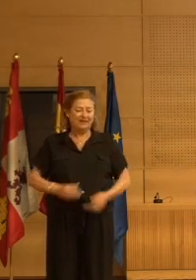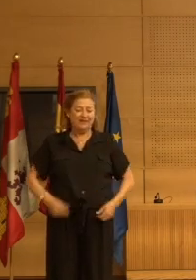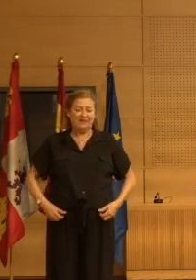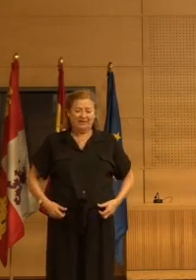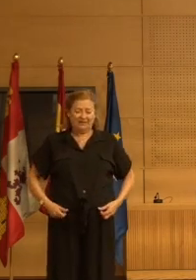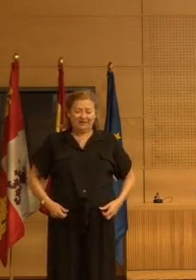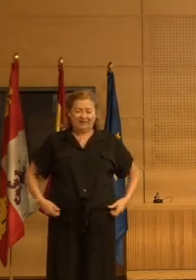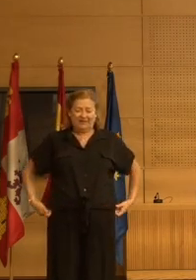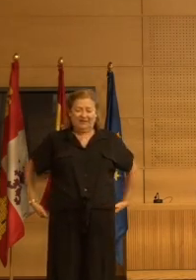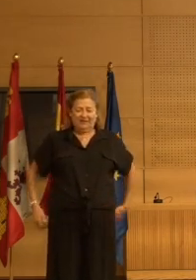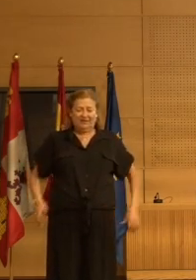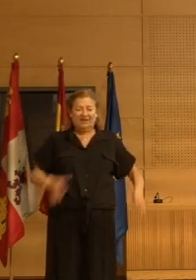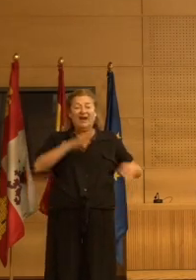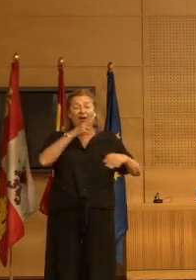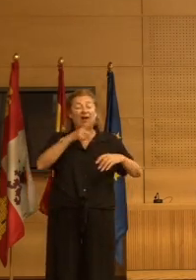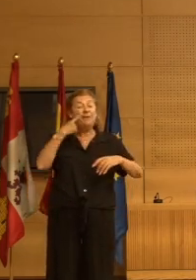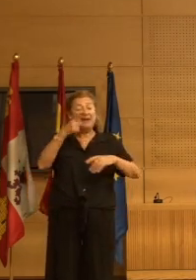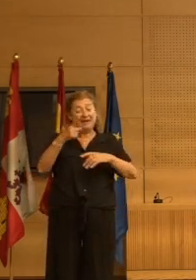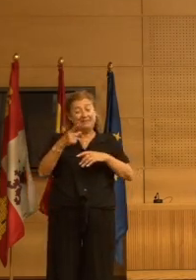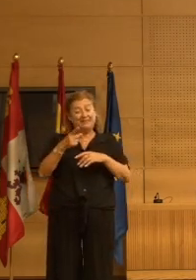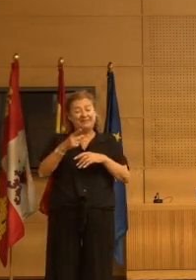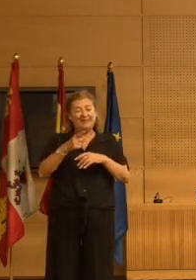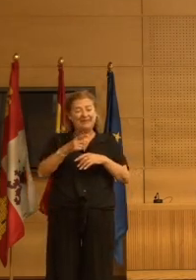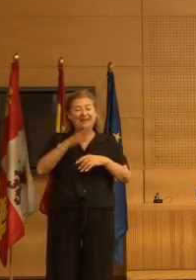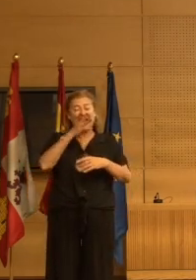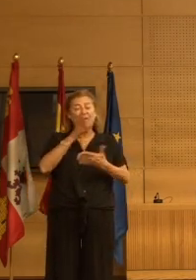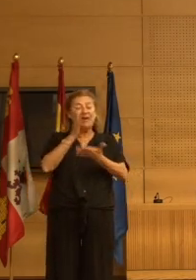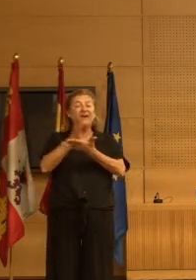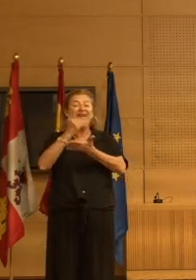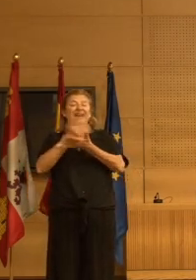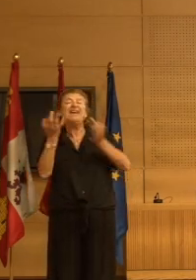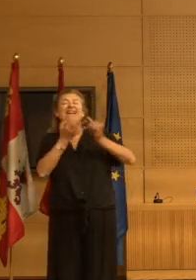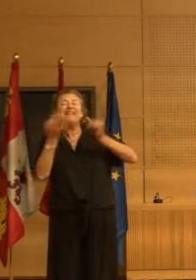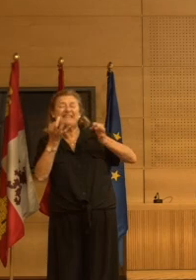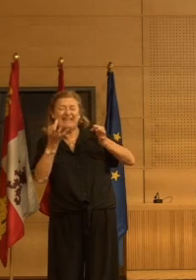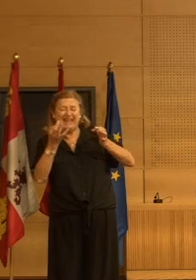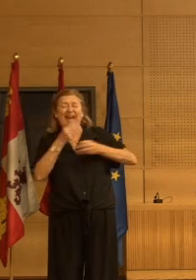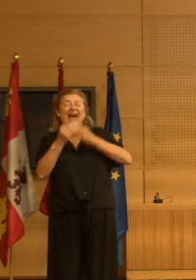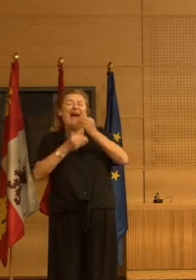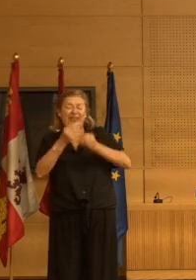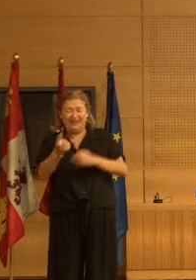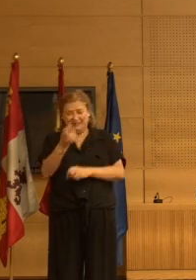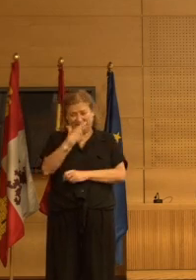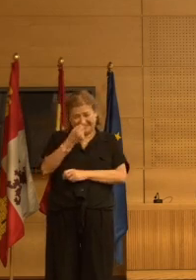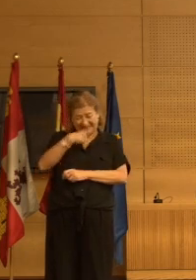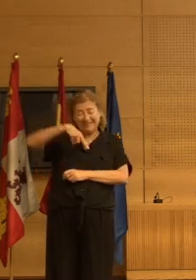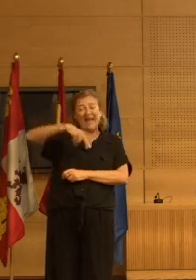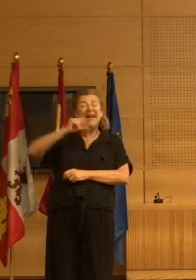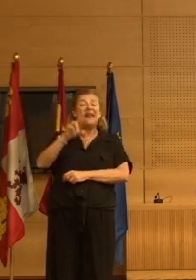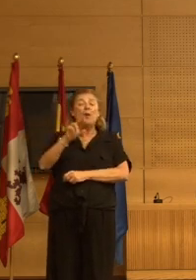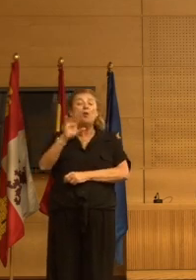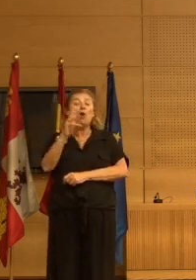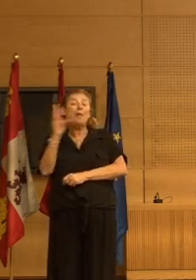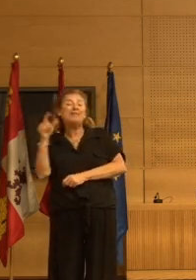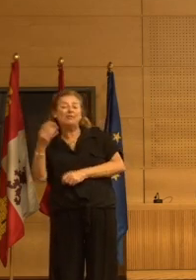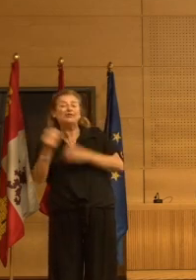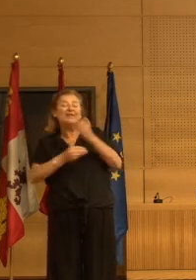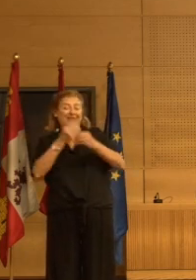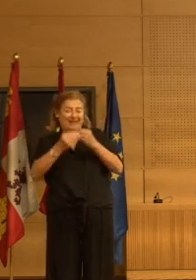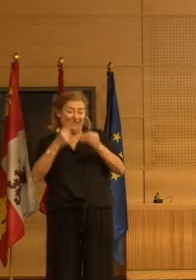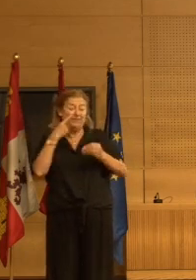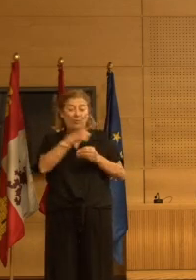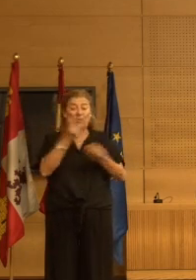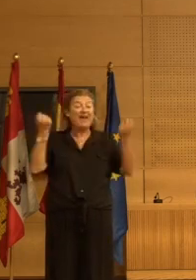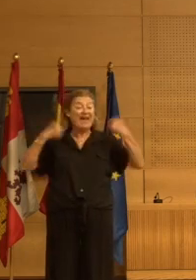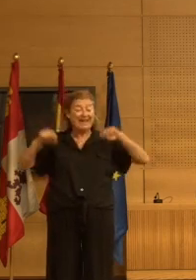Vamos a diseccionar ahora cuál es el efecto realmente de los neurolépticos. Tenemos aquí la suerte de un ensayo,